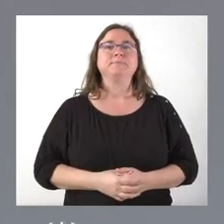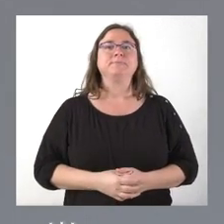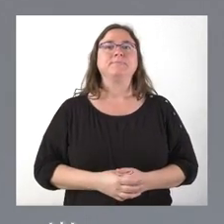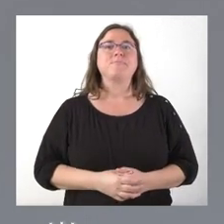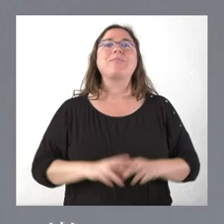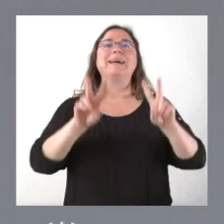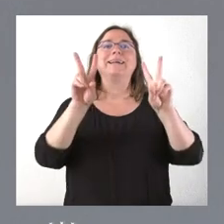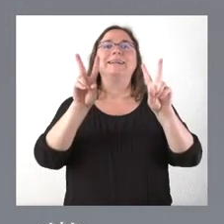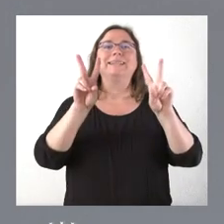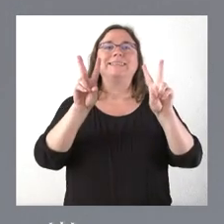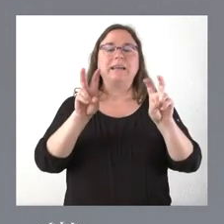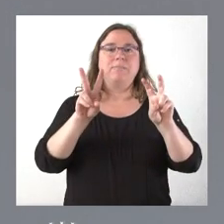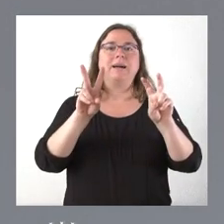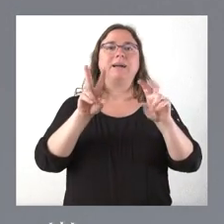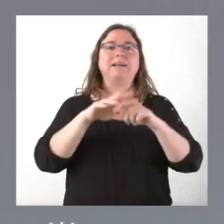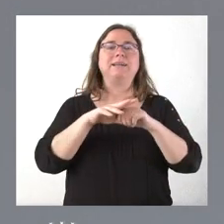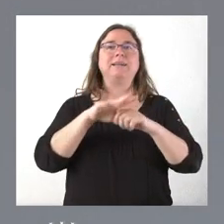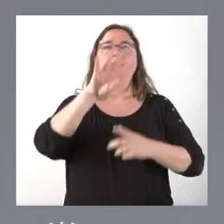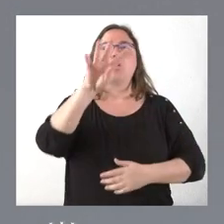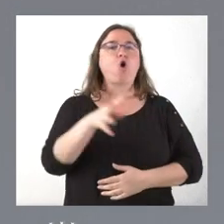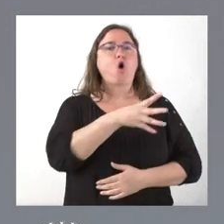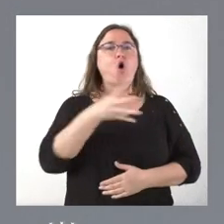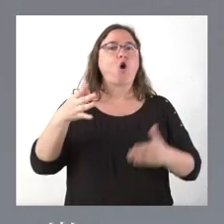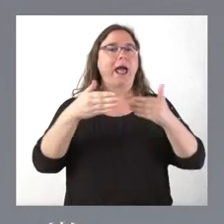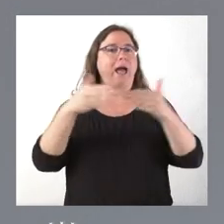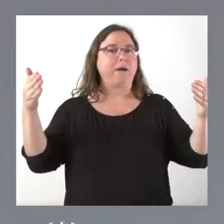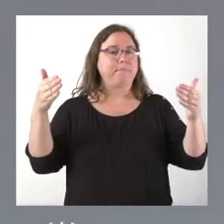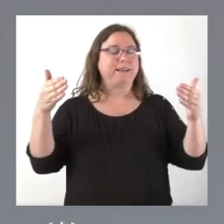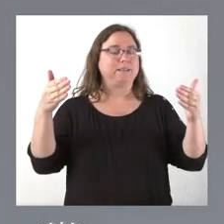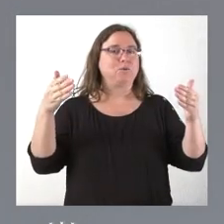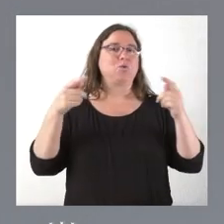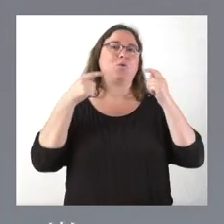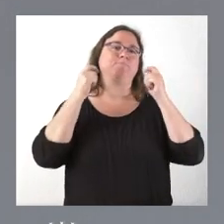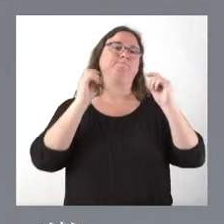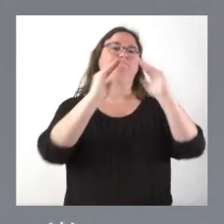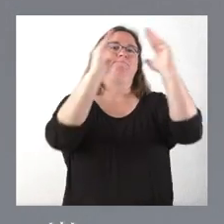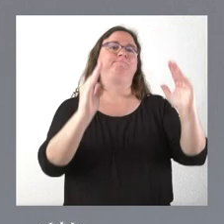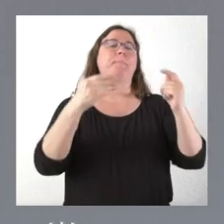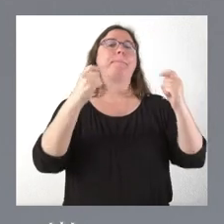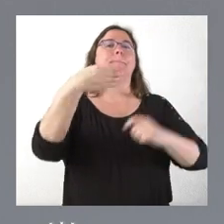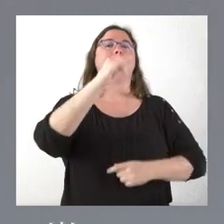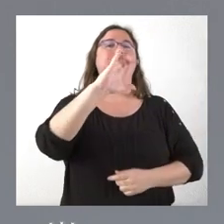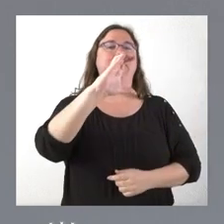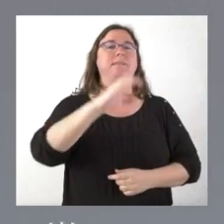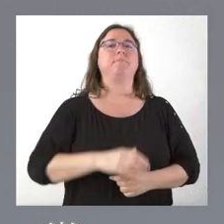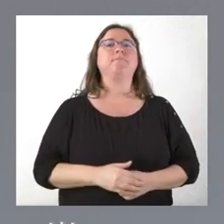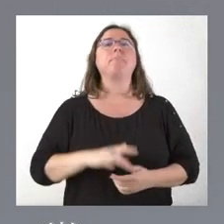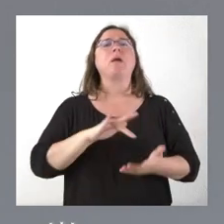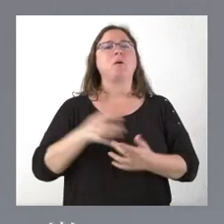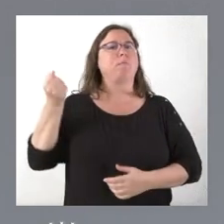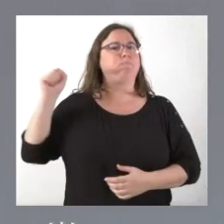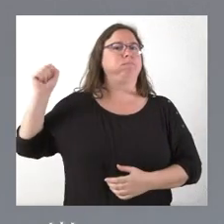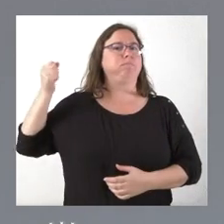respecto al horario de apertura de los bienes declarados BID, etc. Hay incumplimientos,